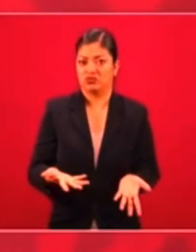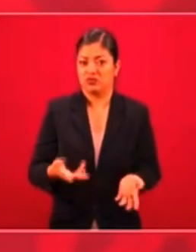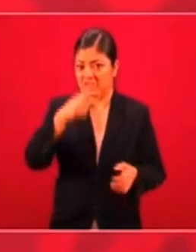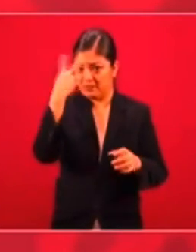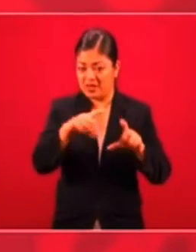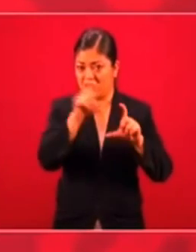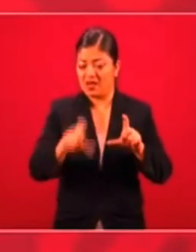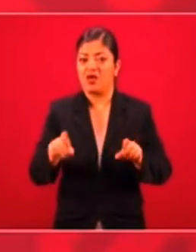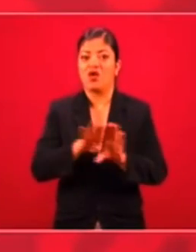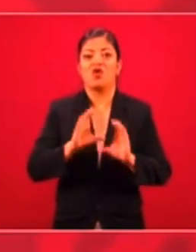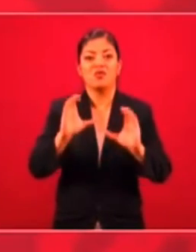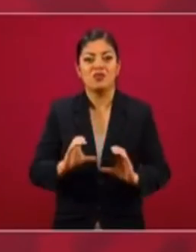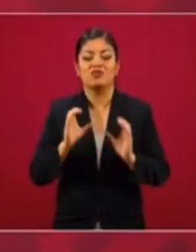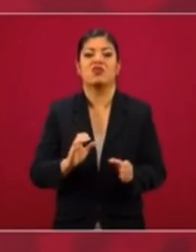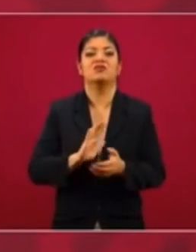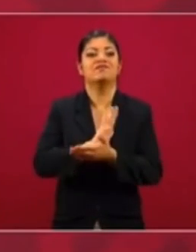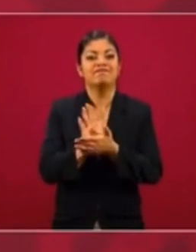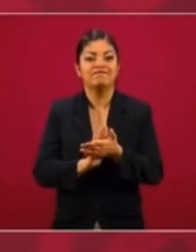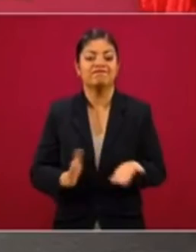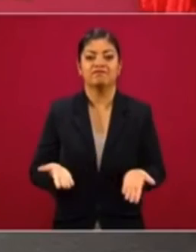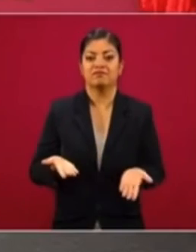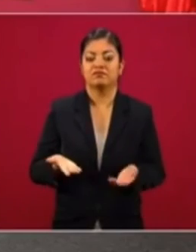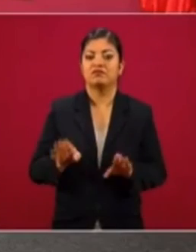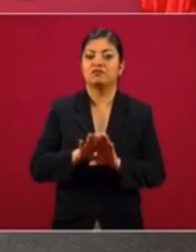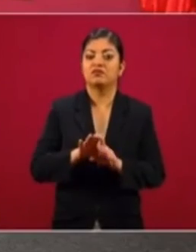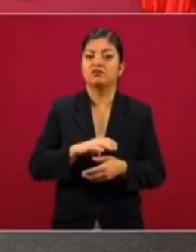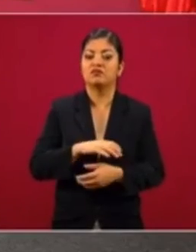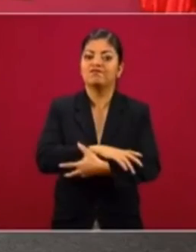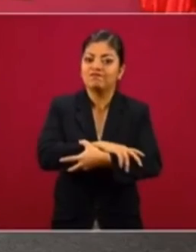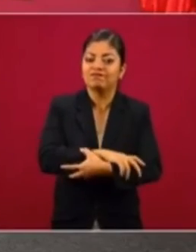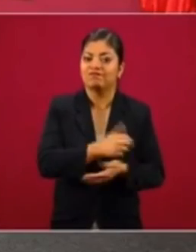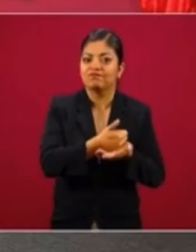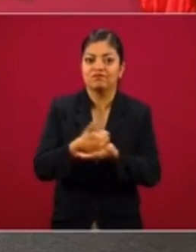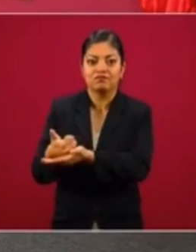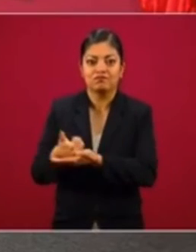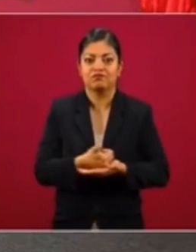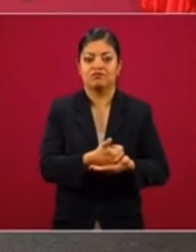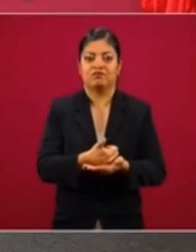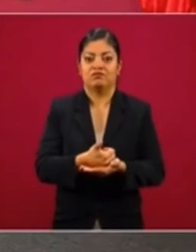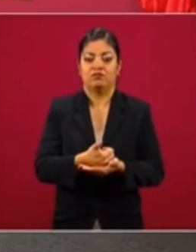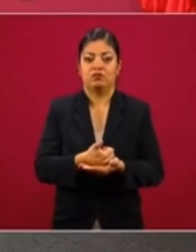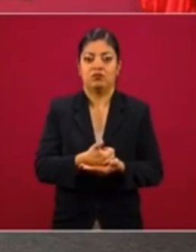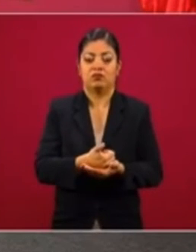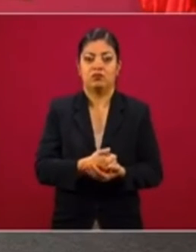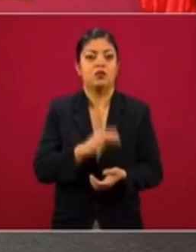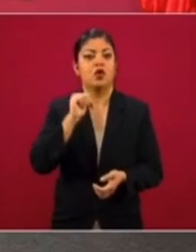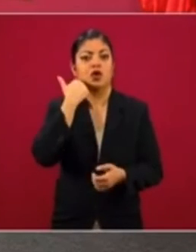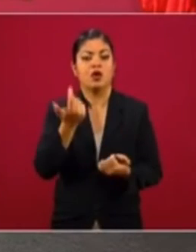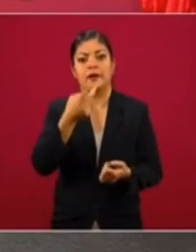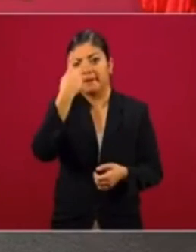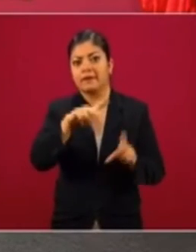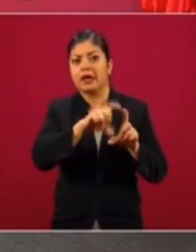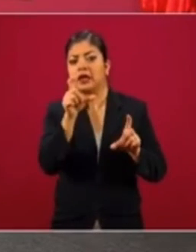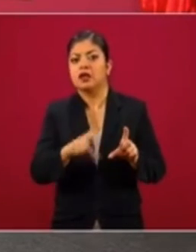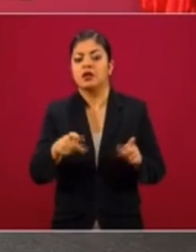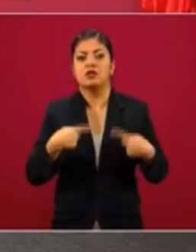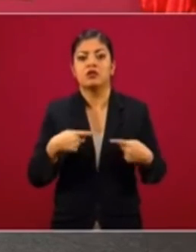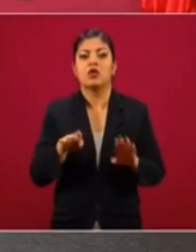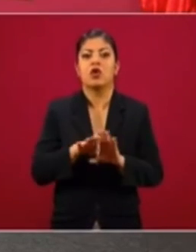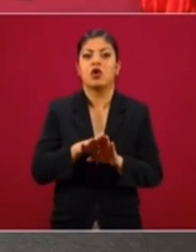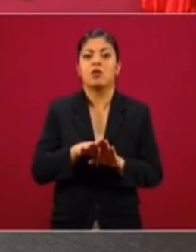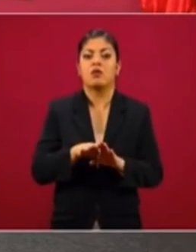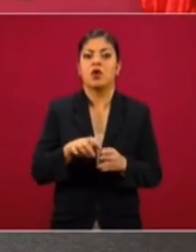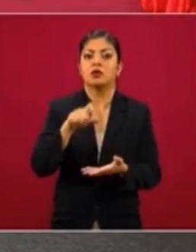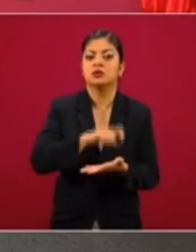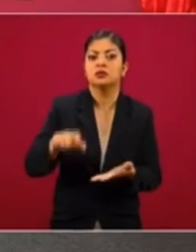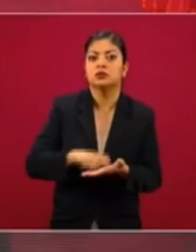de fraternidad y no de consumo